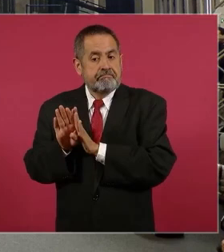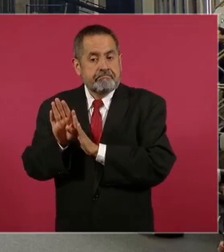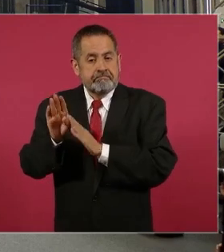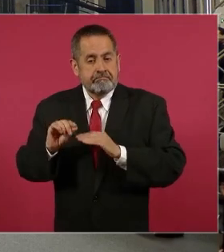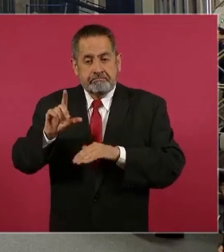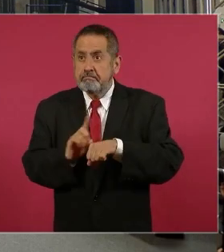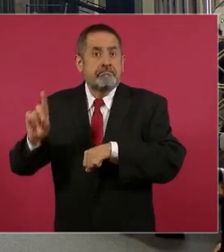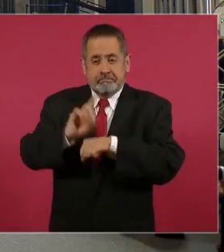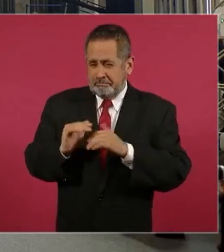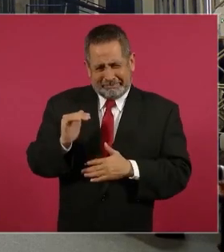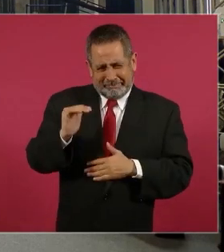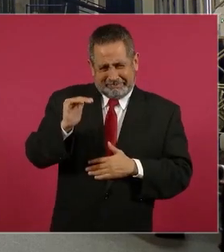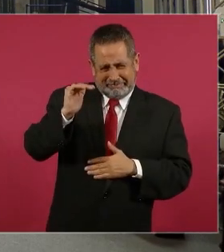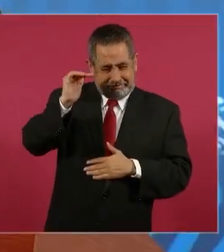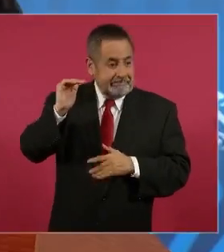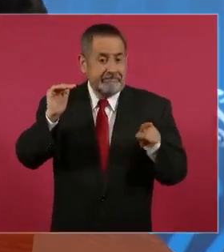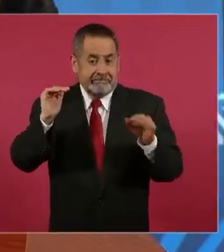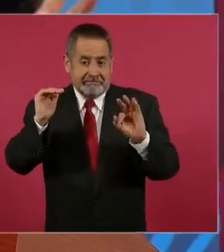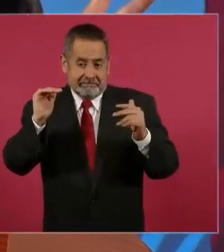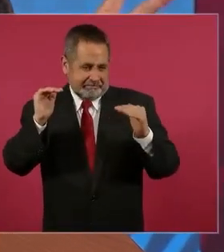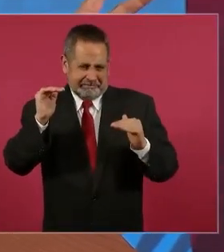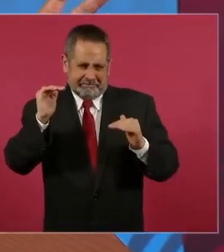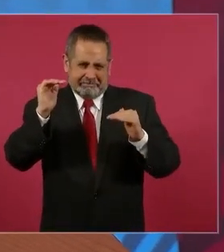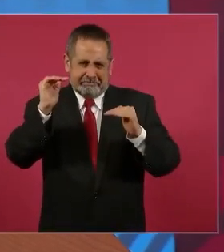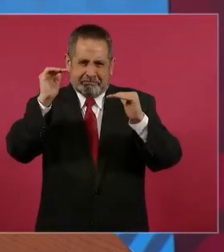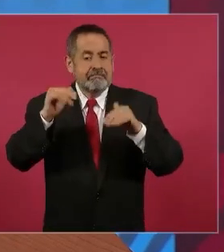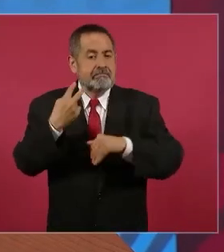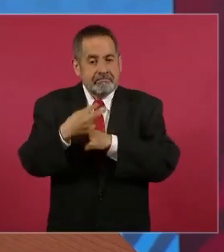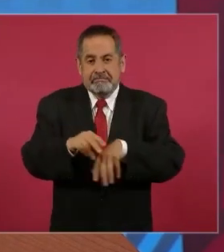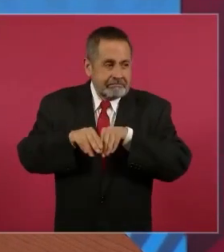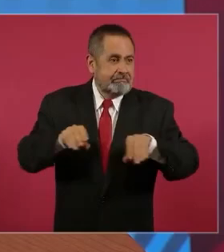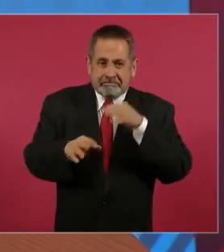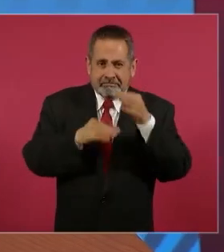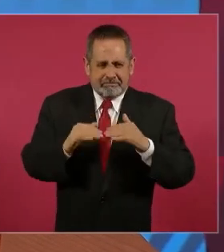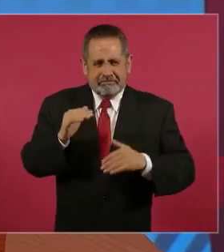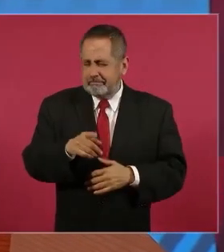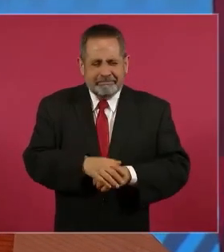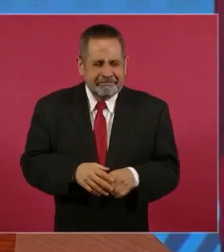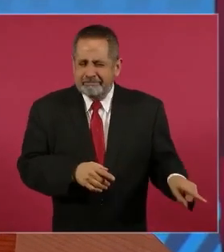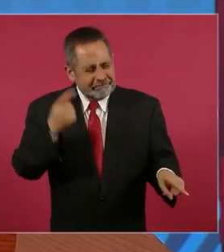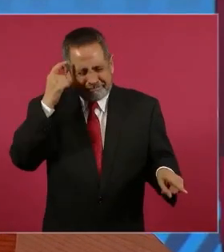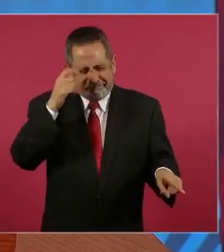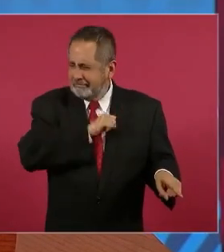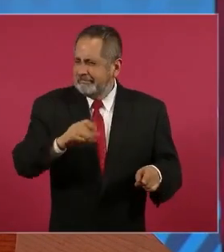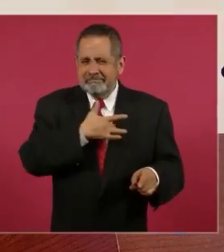todo el día arriba y esto en la televisión fíjense la perversidad